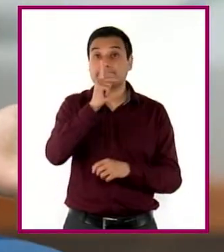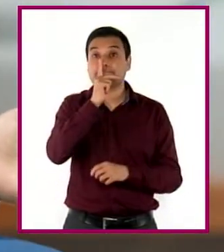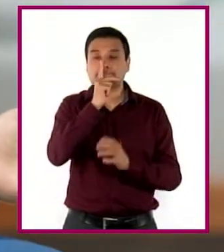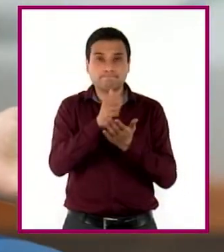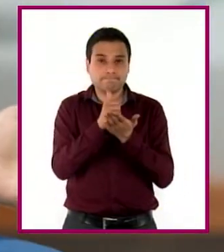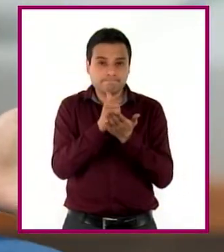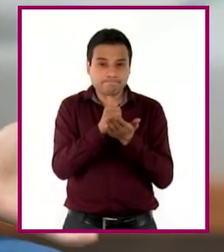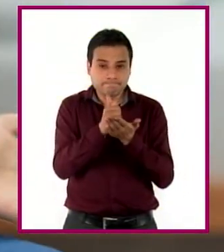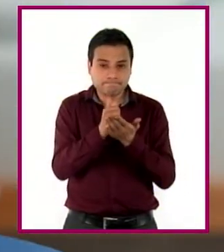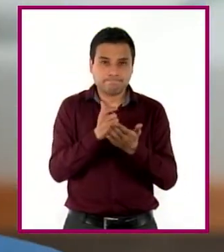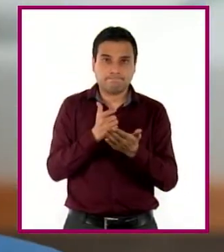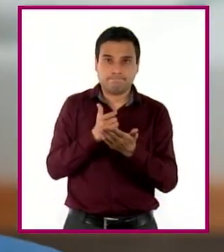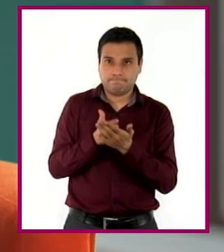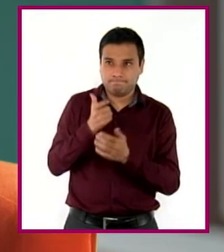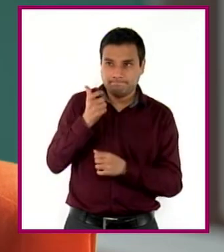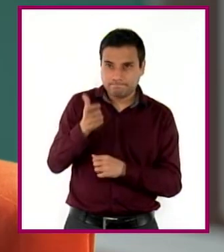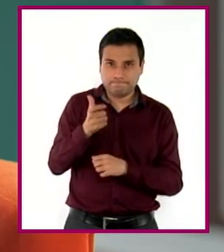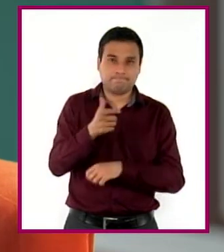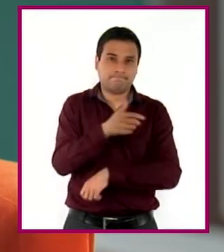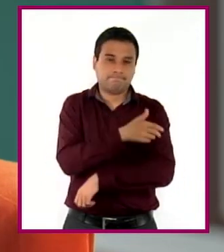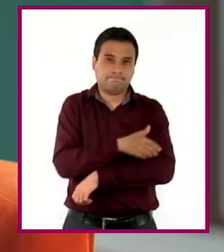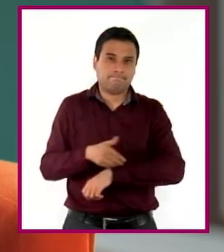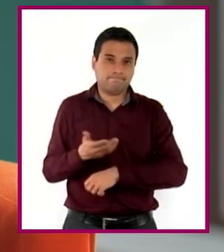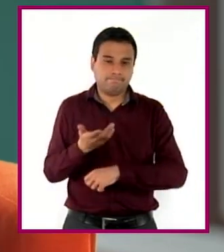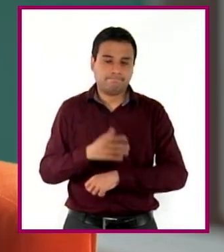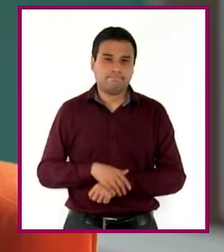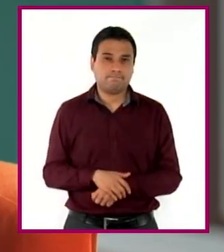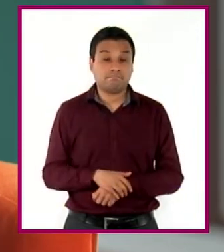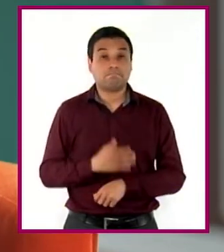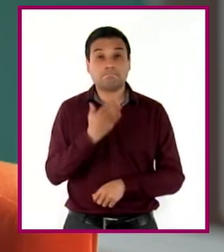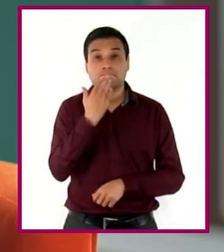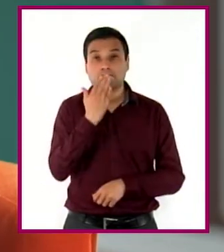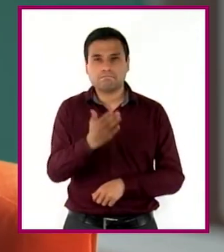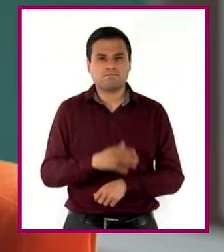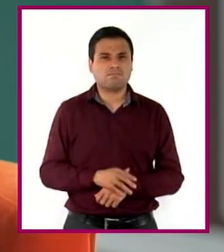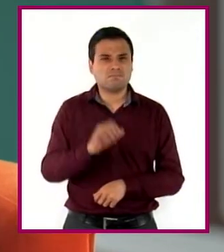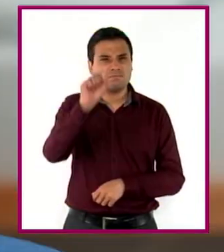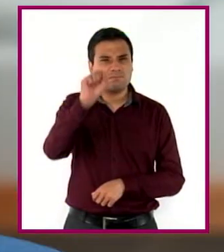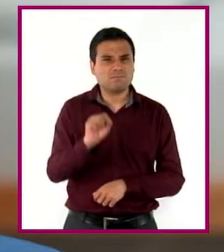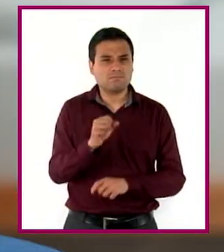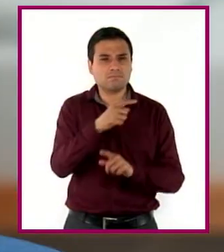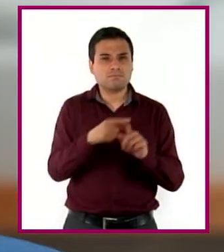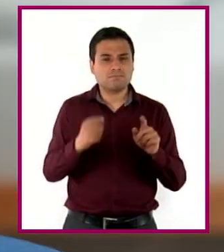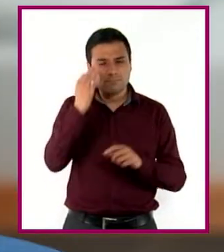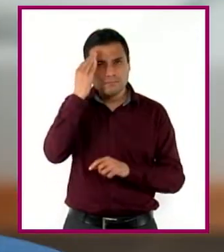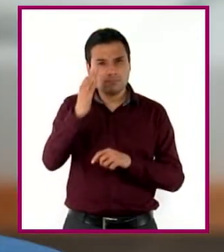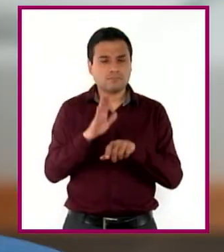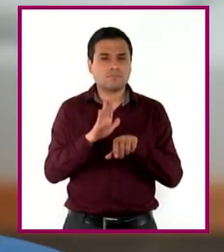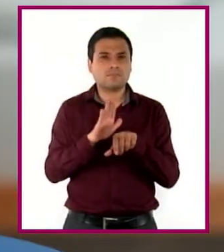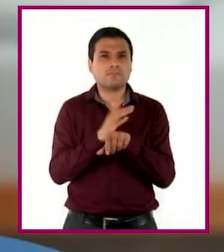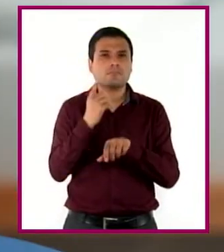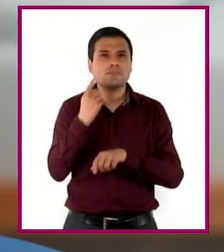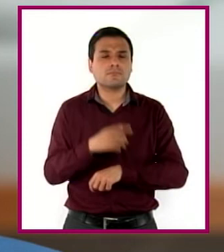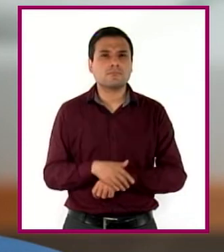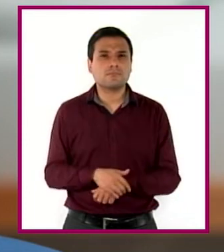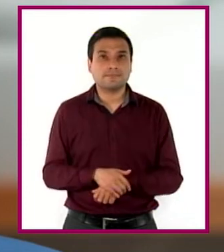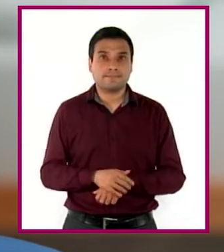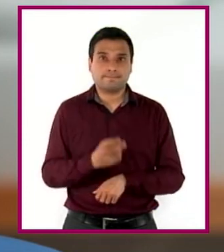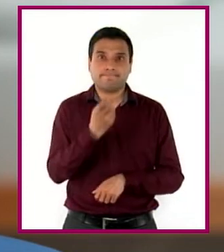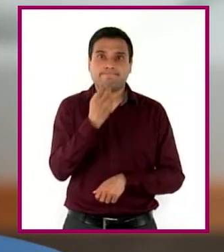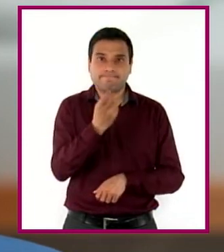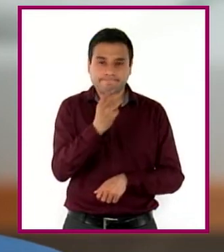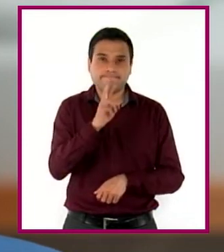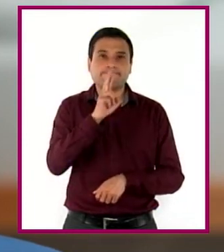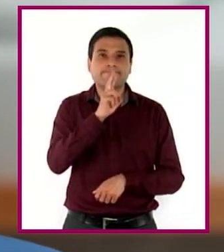así apoyar con los gastos de la casa a larga. Eso suena muy bien. pero ¿por qué sabatina o de medio tiempo? Ah, es que eso es lo mejor de